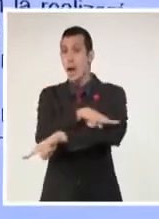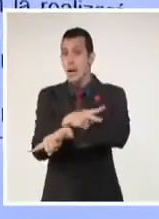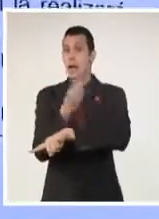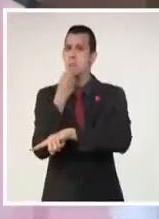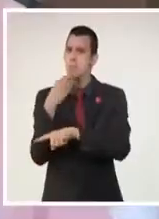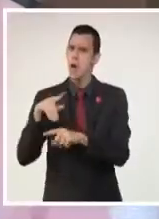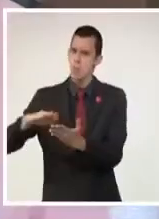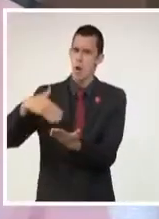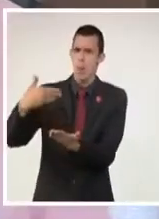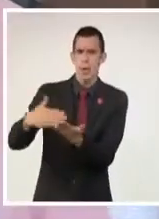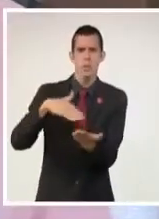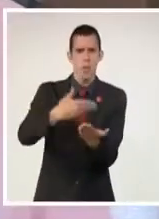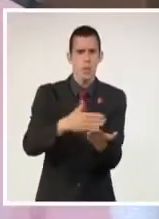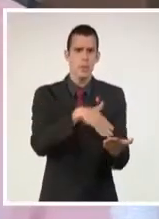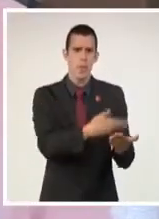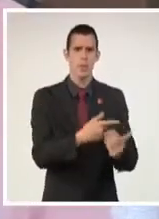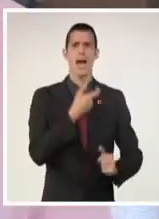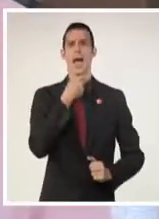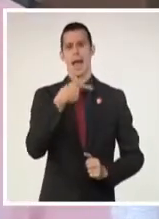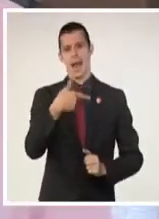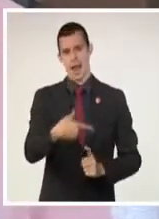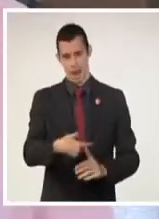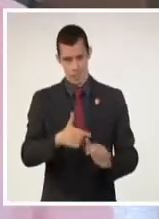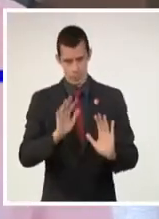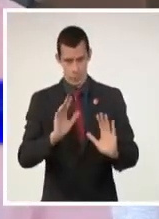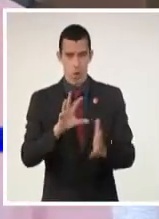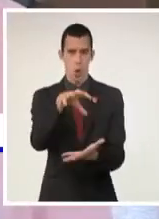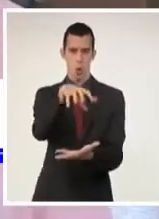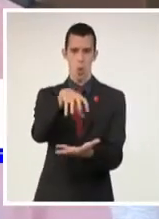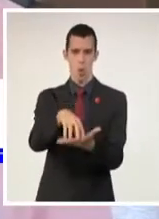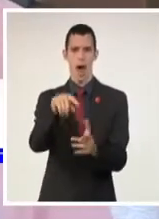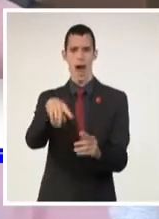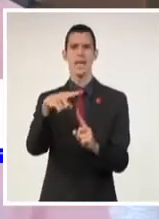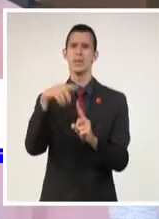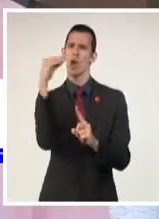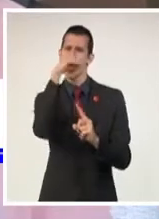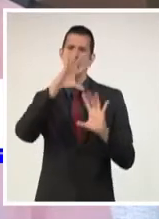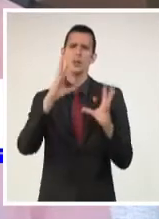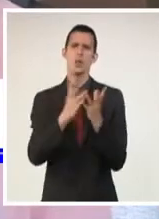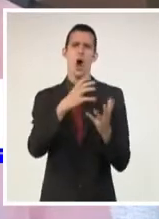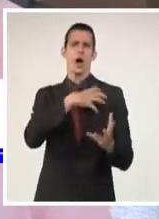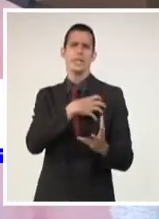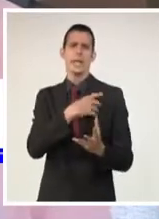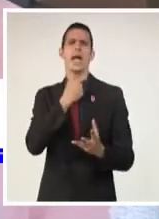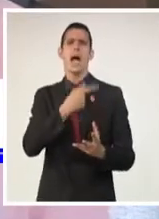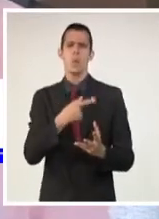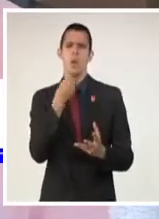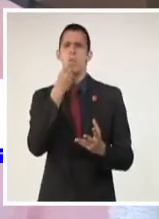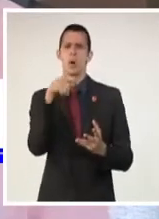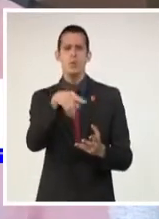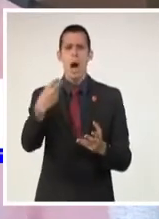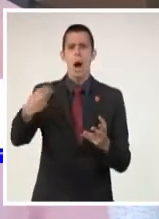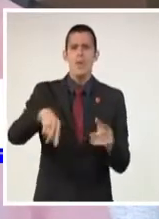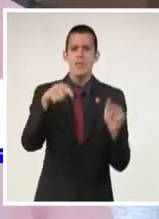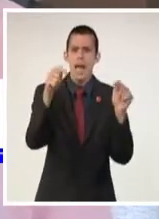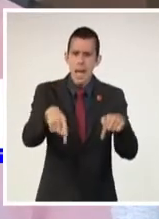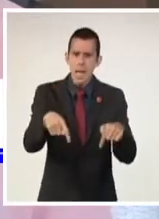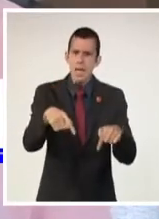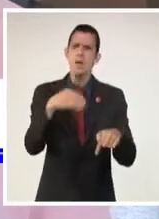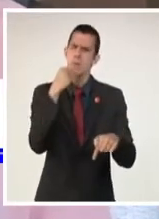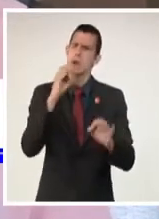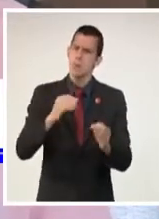tecnológicos. Ha sido un proceso muy ordenado, que hemos sido capaces de procesar y recibir